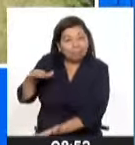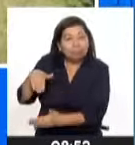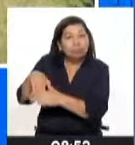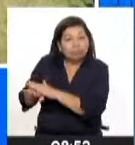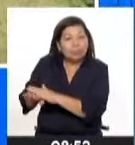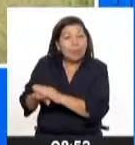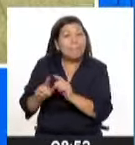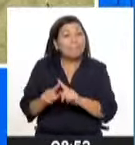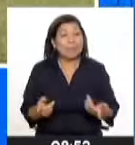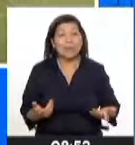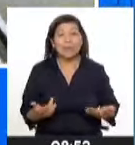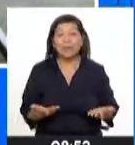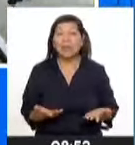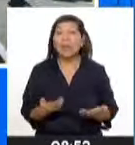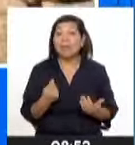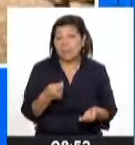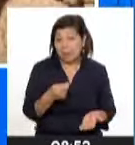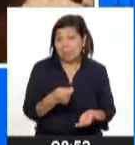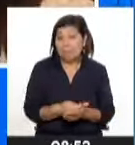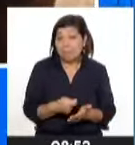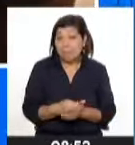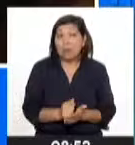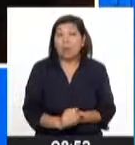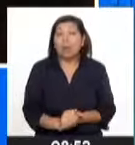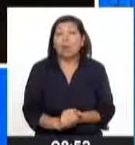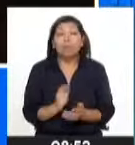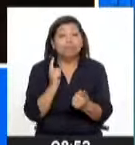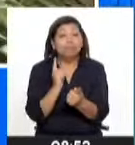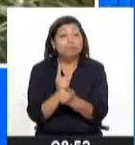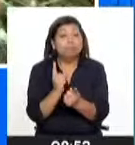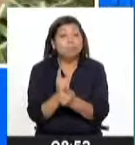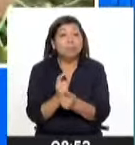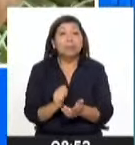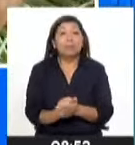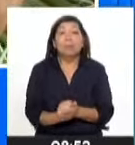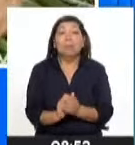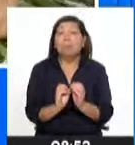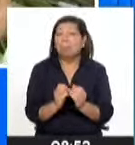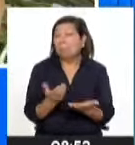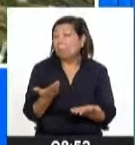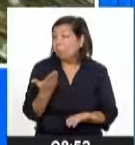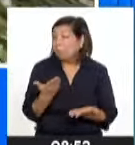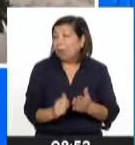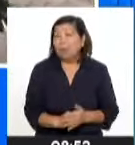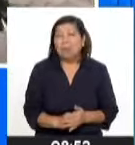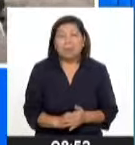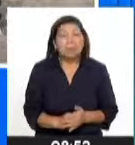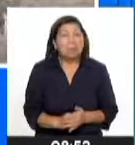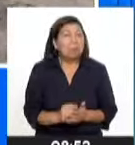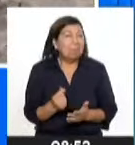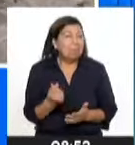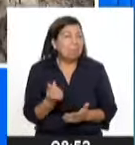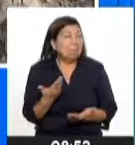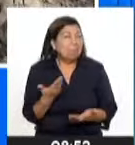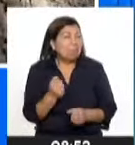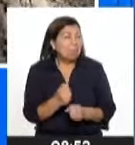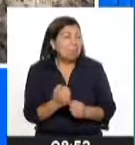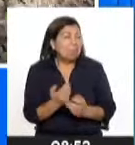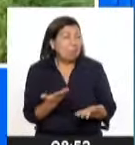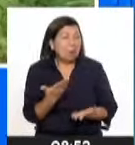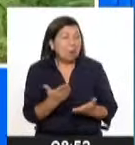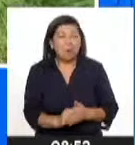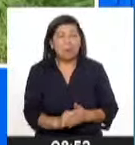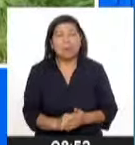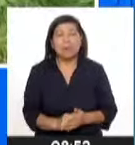Este financiamiento es directo y les estaría proporcionando un capital de trabajo en la